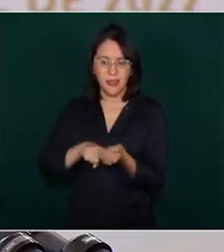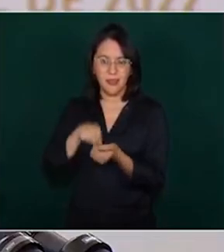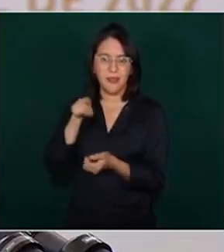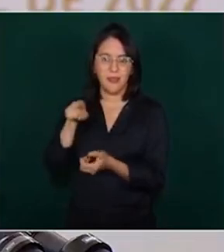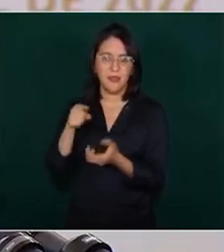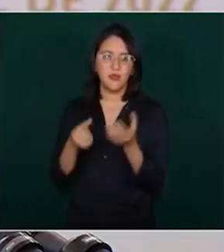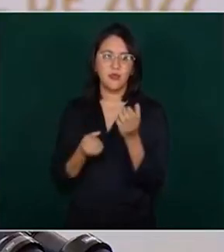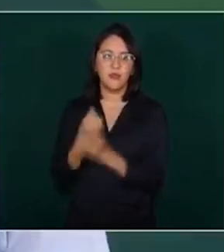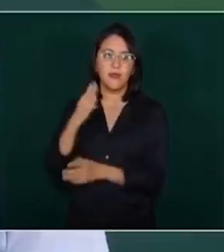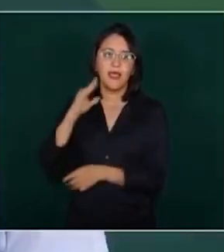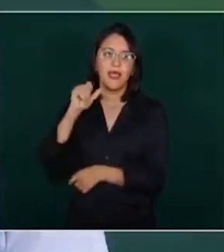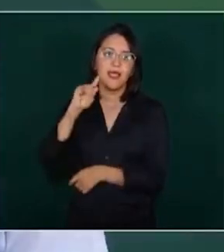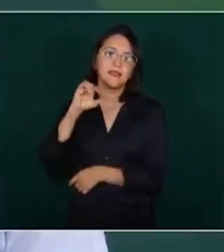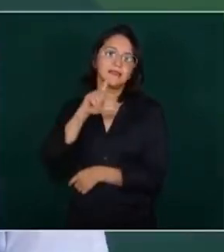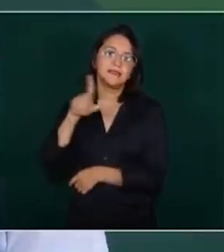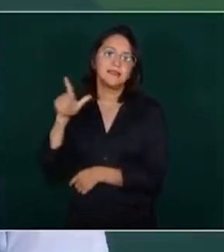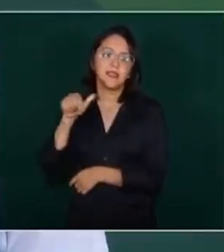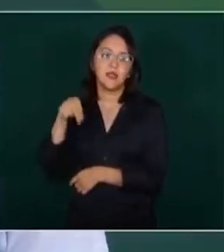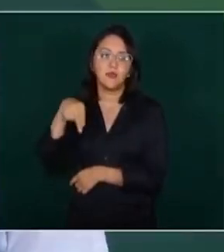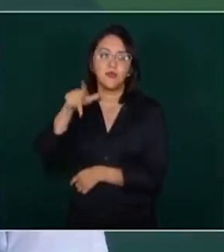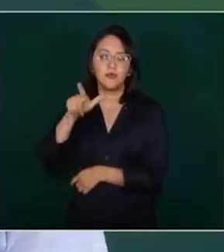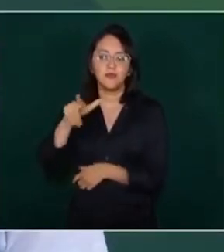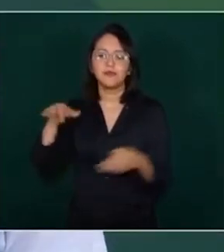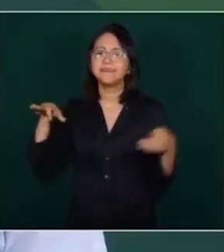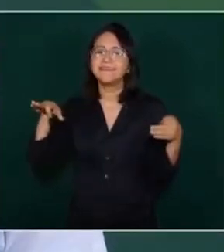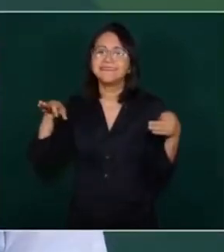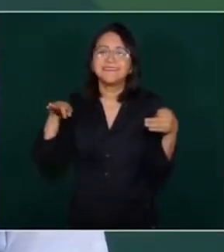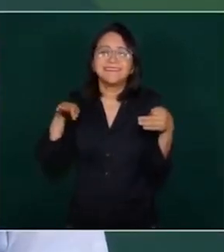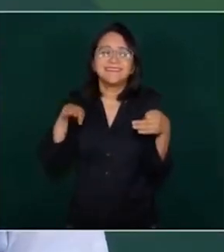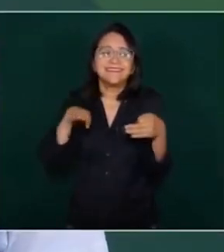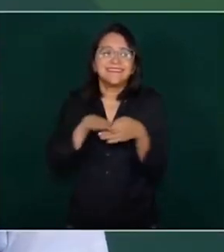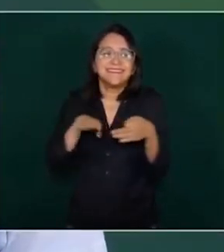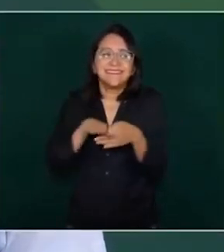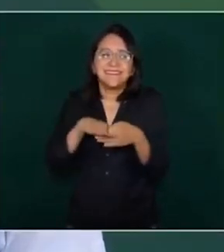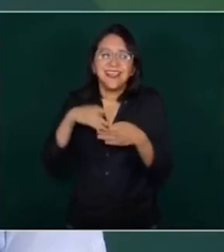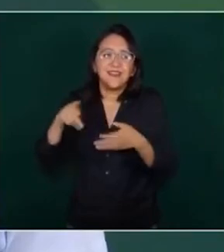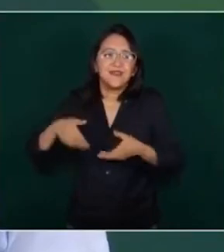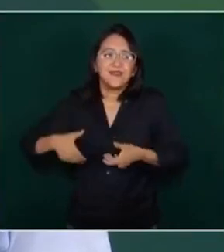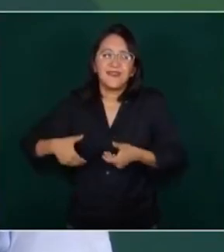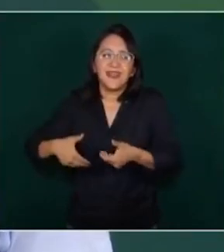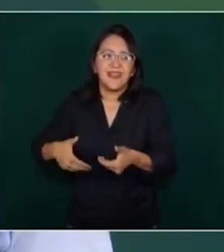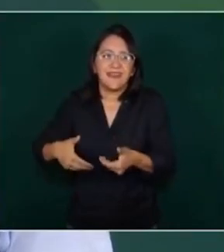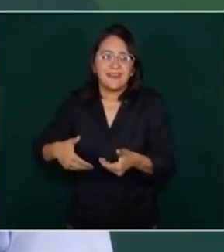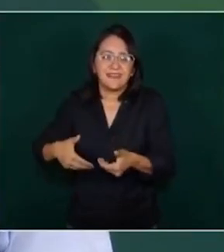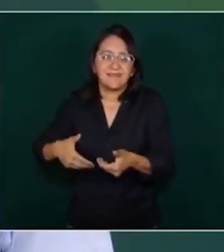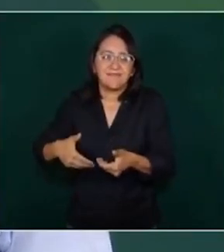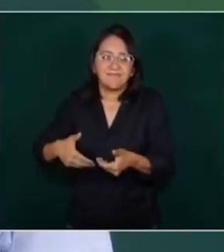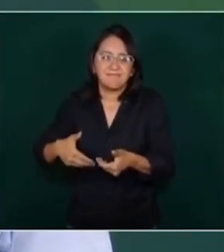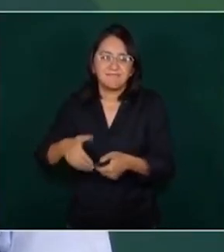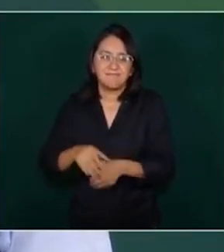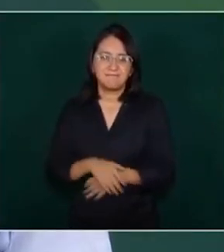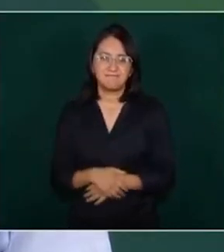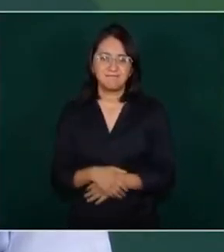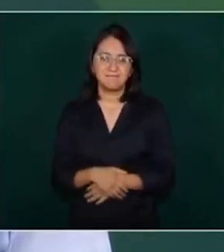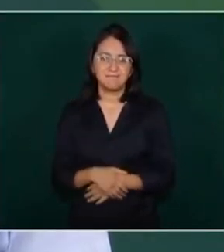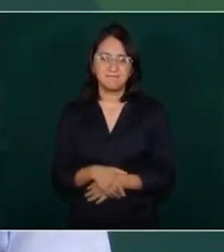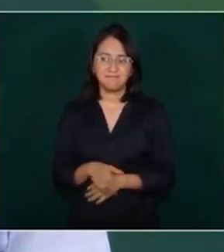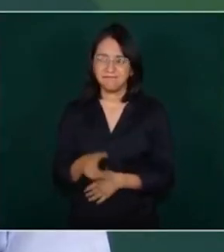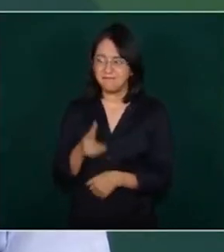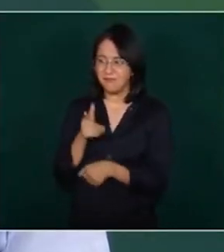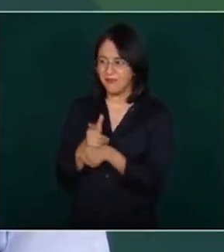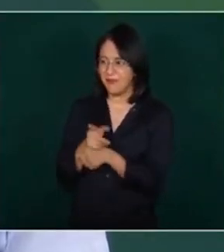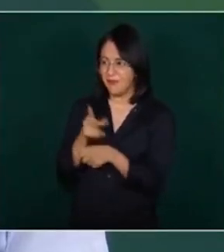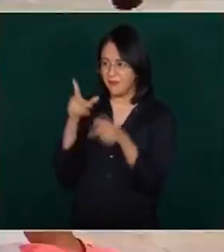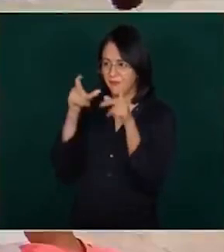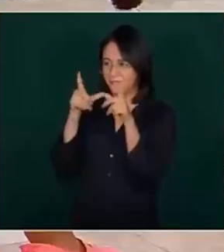Nuevo León, a escasa distancia de donde fue ubicada en la última ocasión la